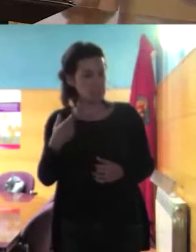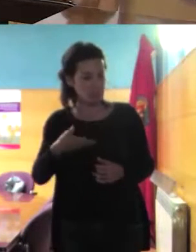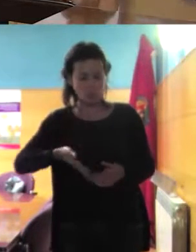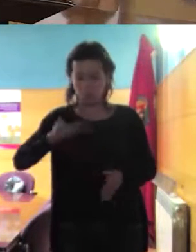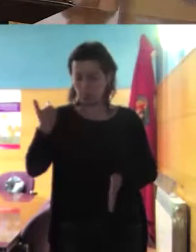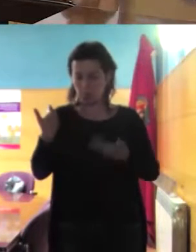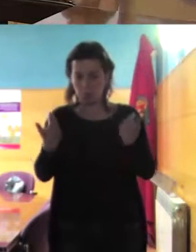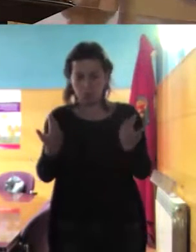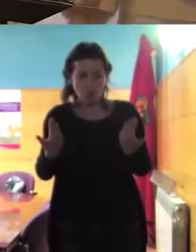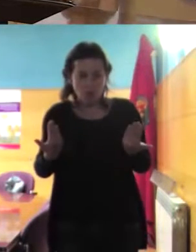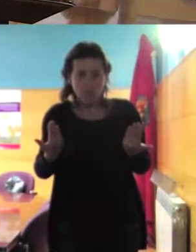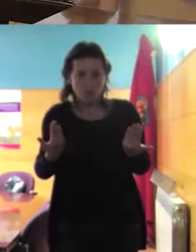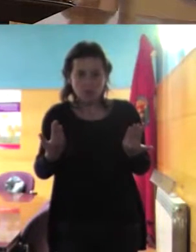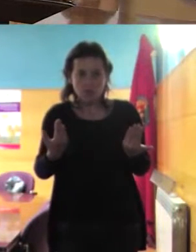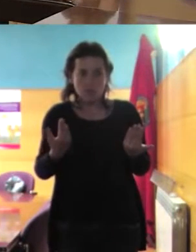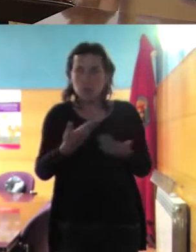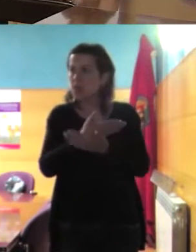nadie no puede decir nada